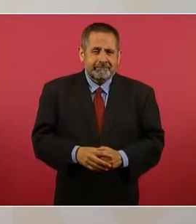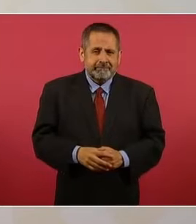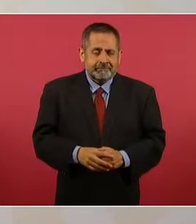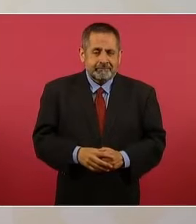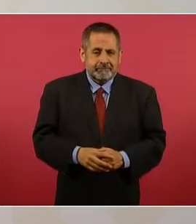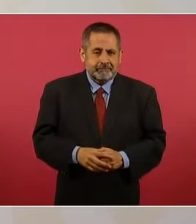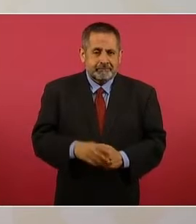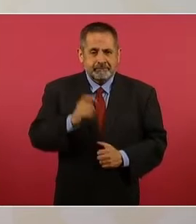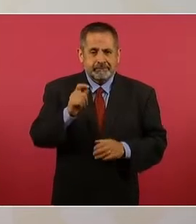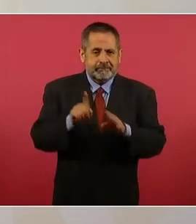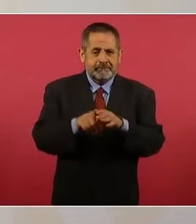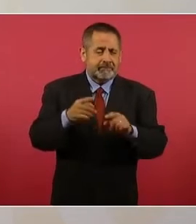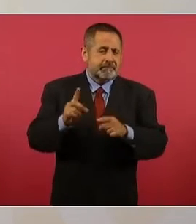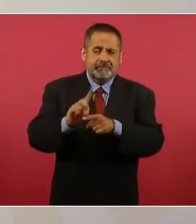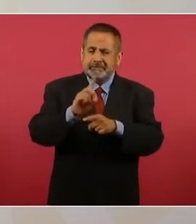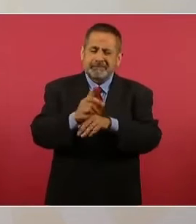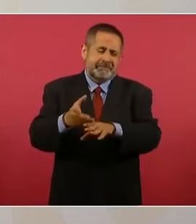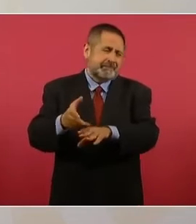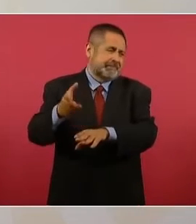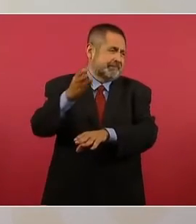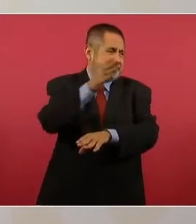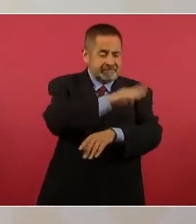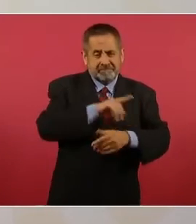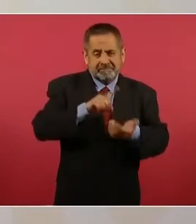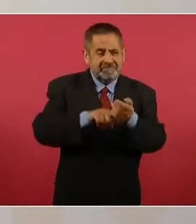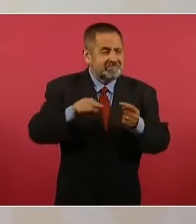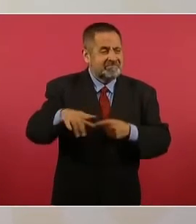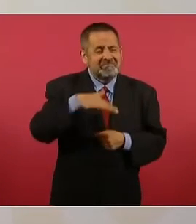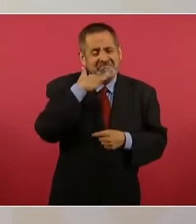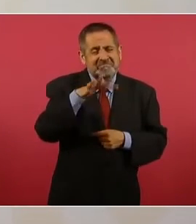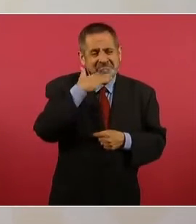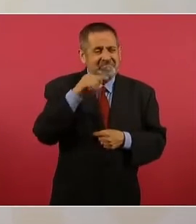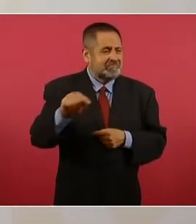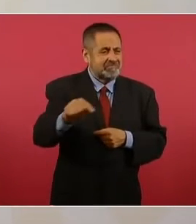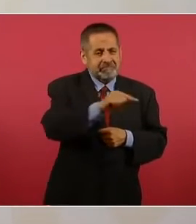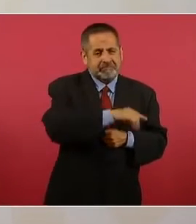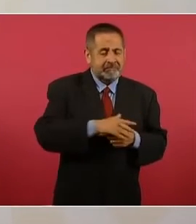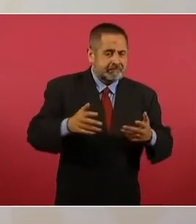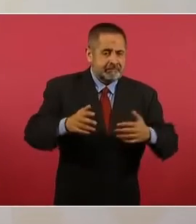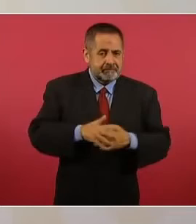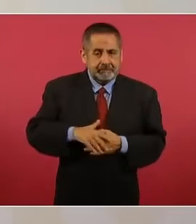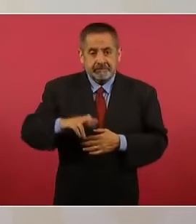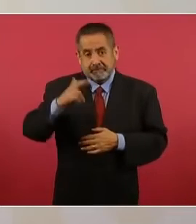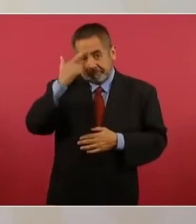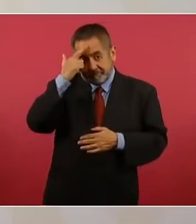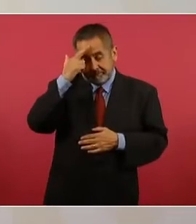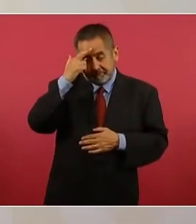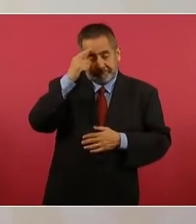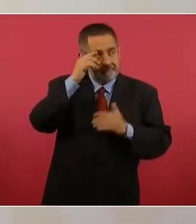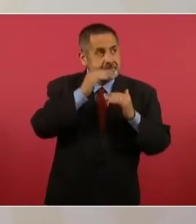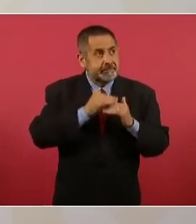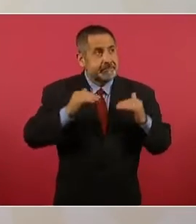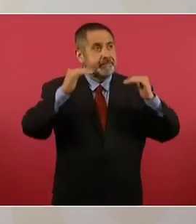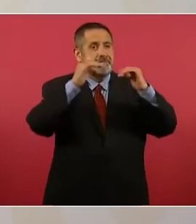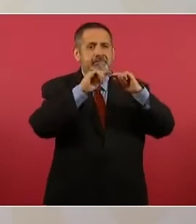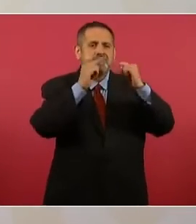De tiempo atrás, acuérdense que para la negociación arriba,